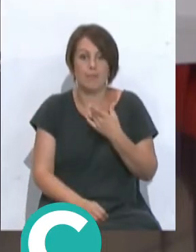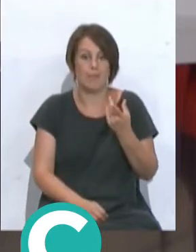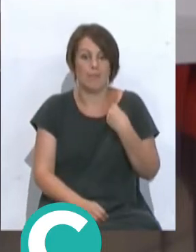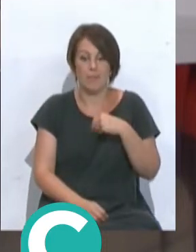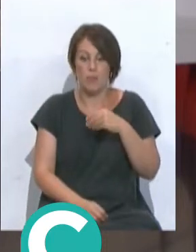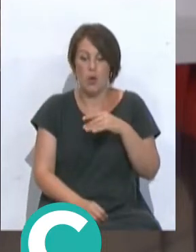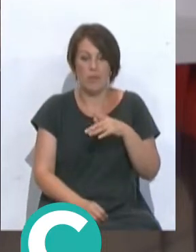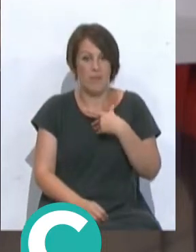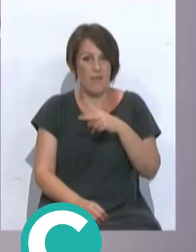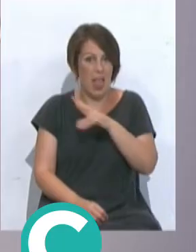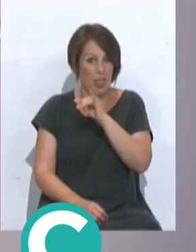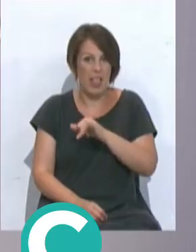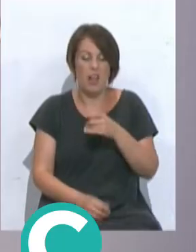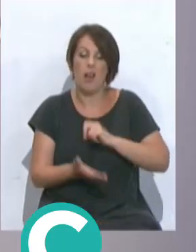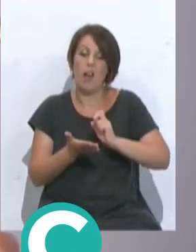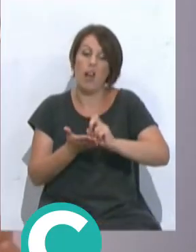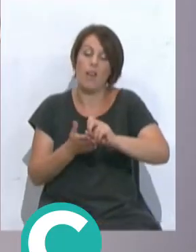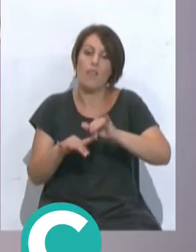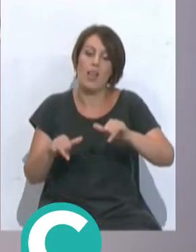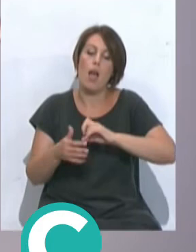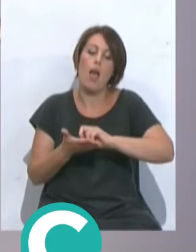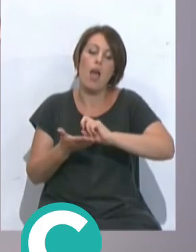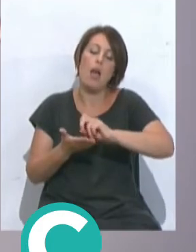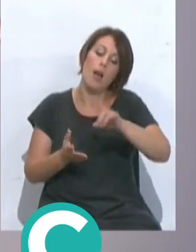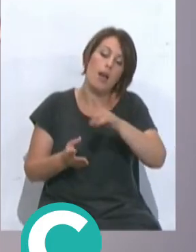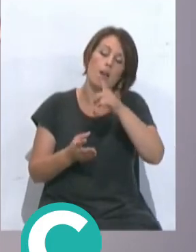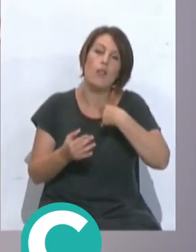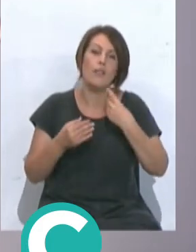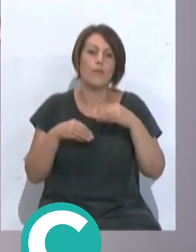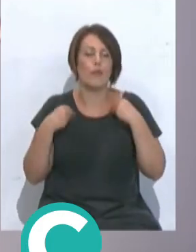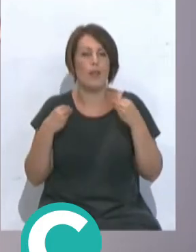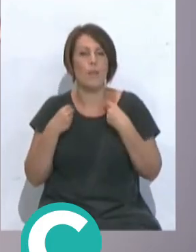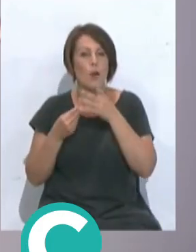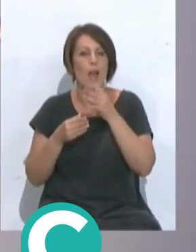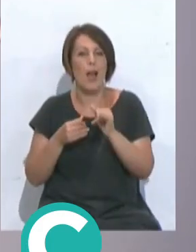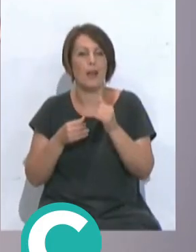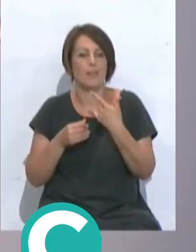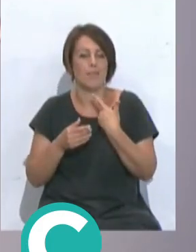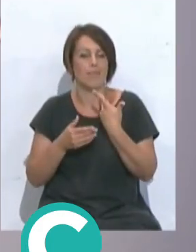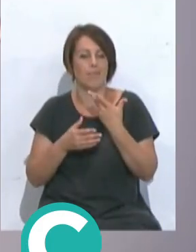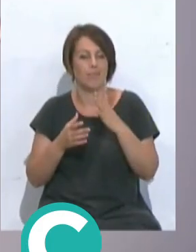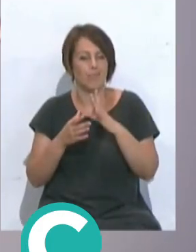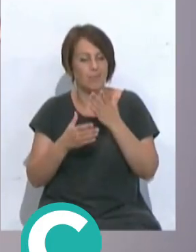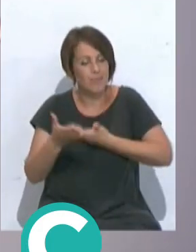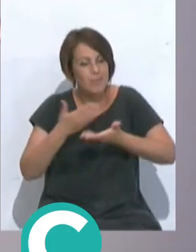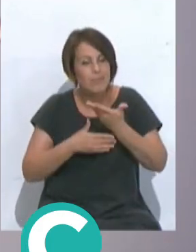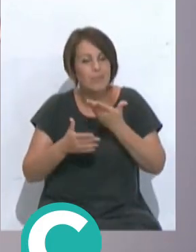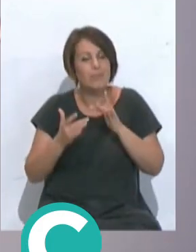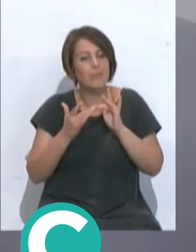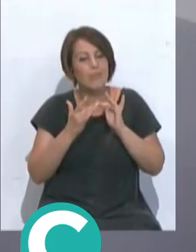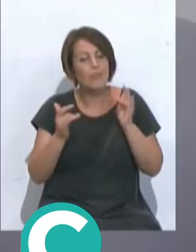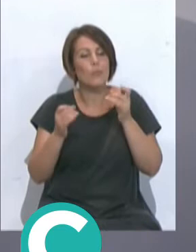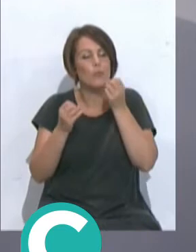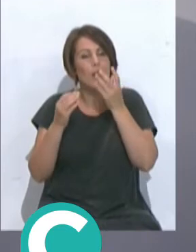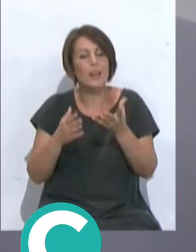corriendo por por el paso marítimo de la bahía y en cambio y disfrutaba porque tenía una complicidad con ellos veía que el trabajo que ellos lo